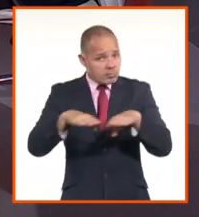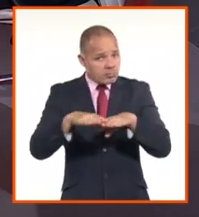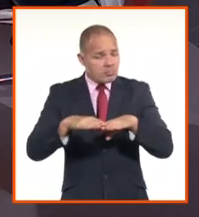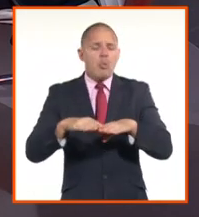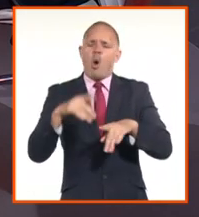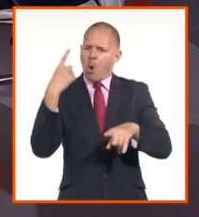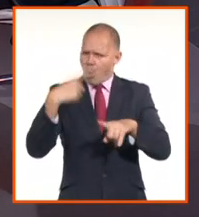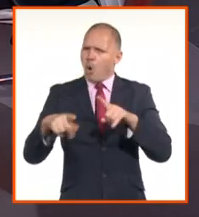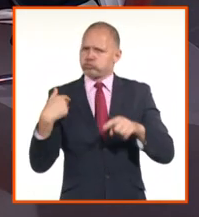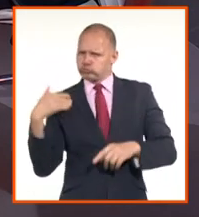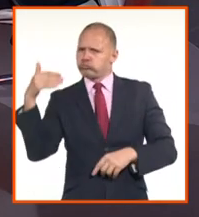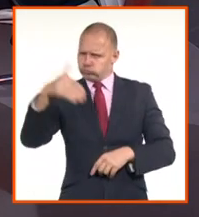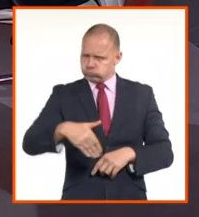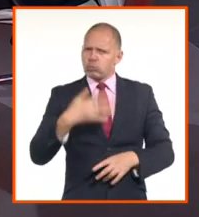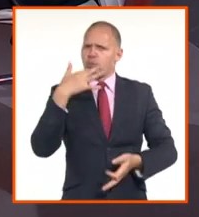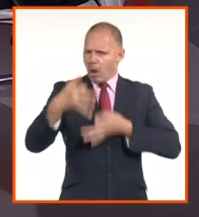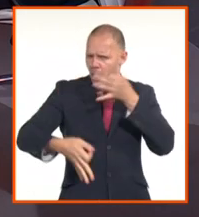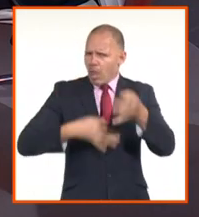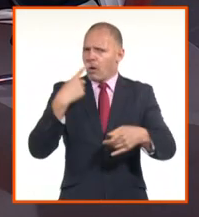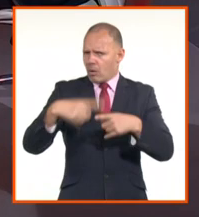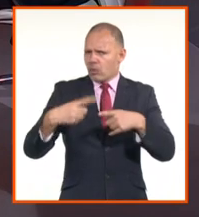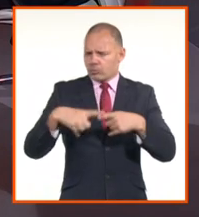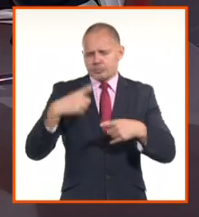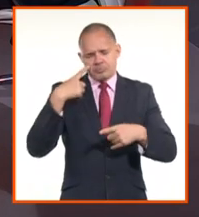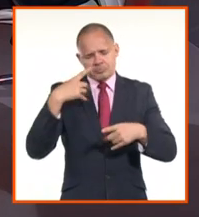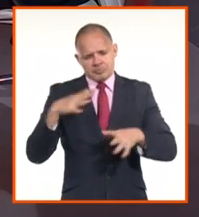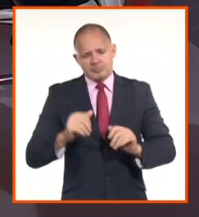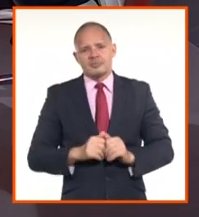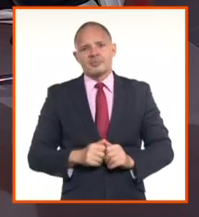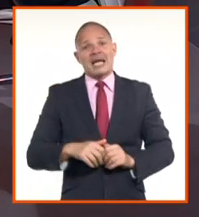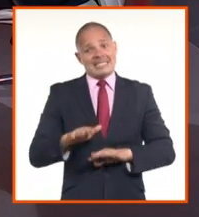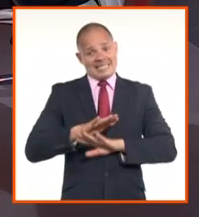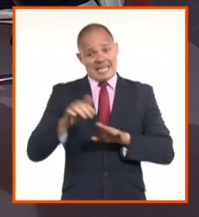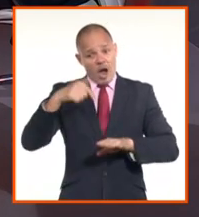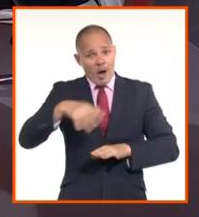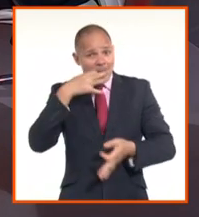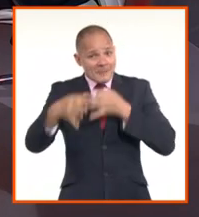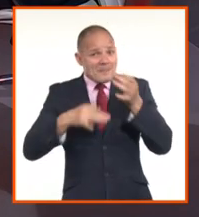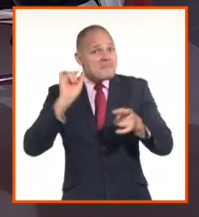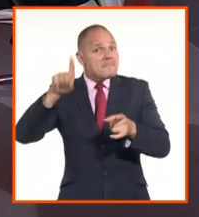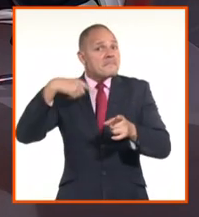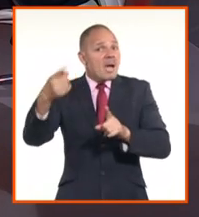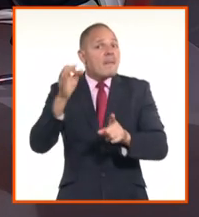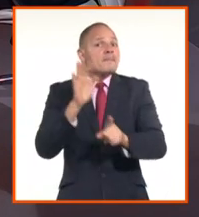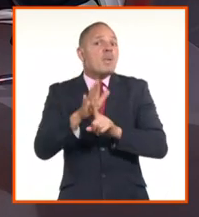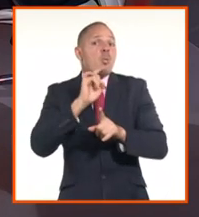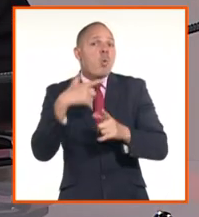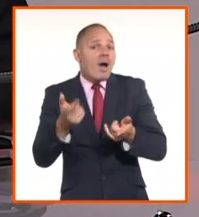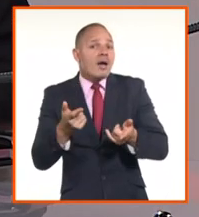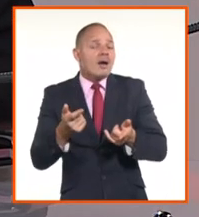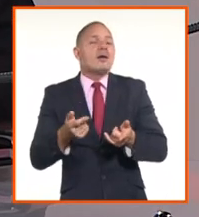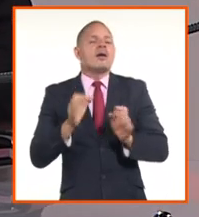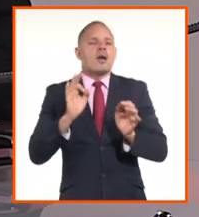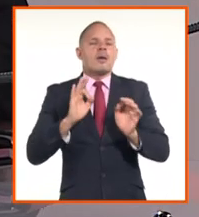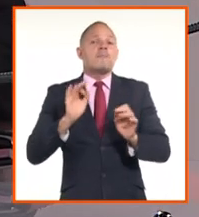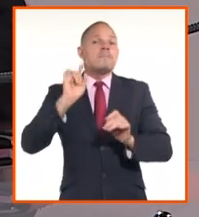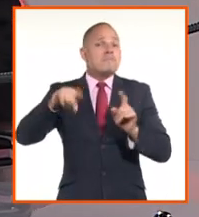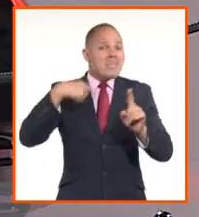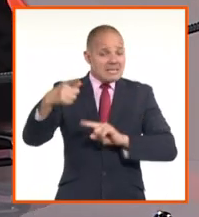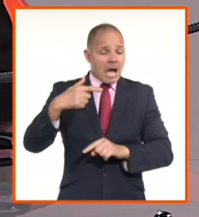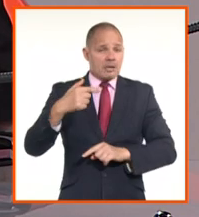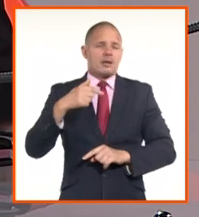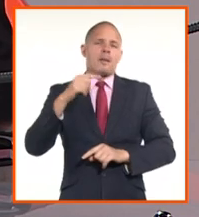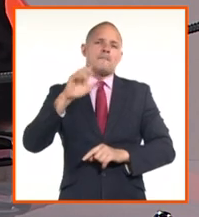incorporar en este mercado cambiario. El proceso de venta de divisas, pues también se vendrá acá. Por lo pronto, les digo, ya